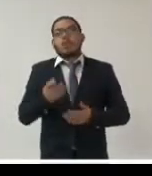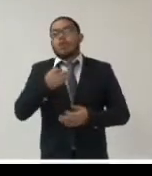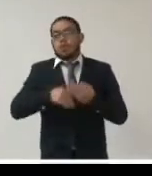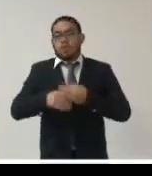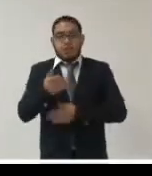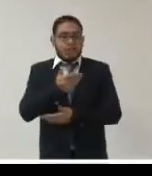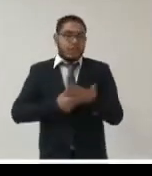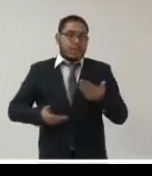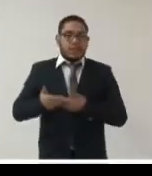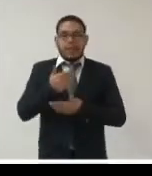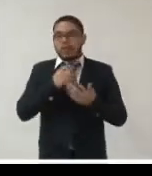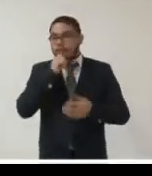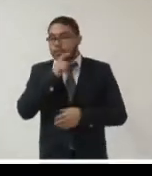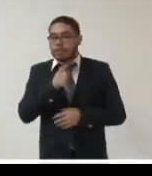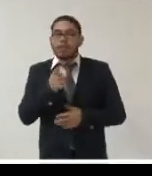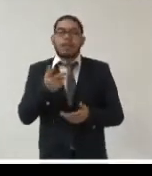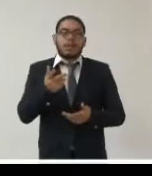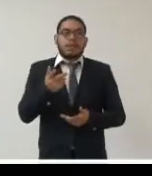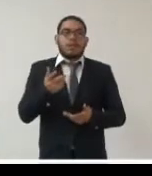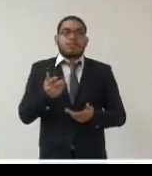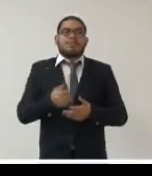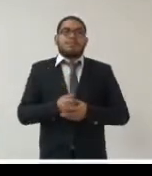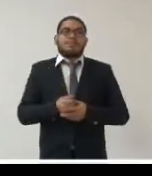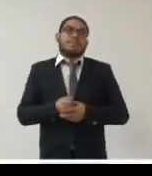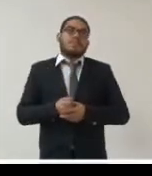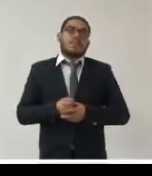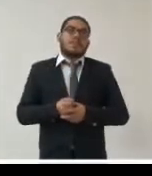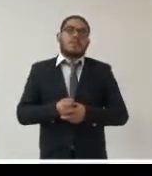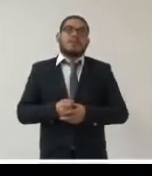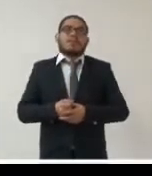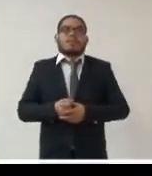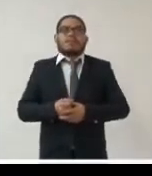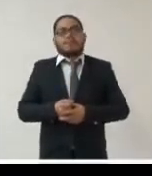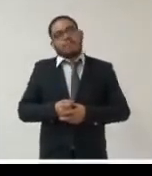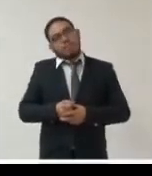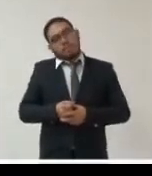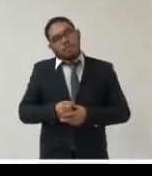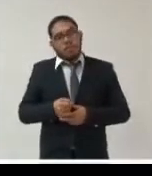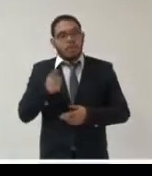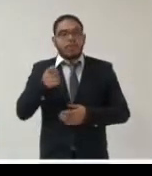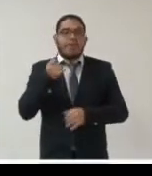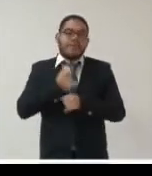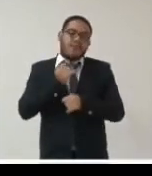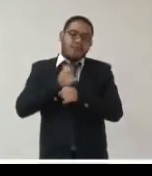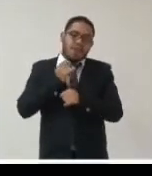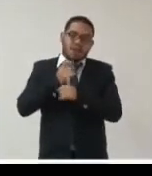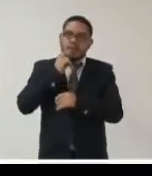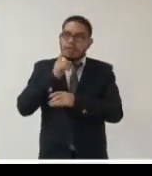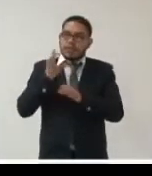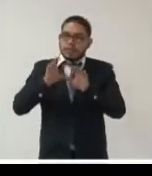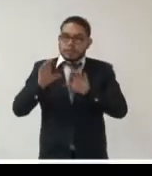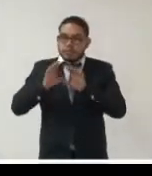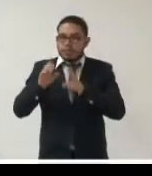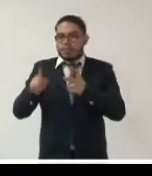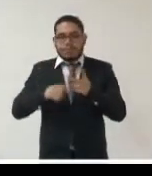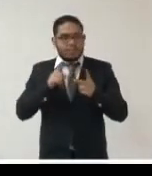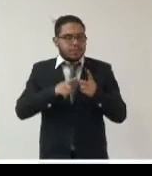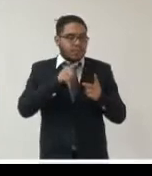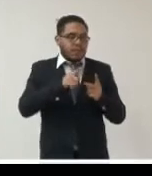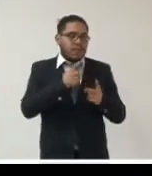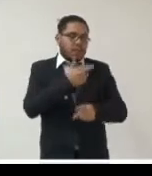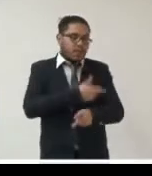colaborar y poner desde nuestras partes y todas las trincheras informática gestión documental